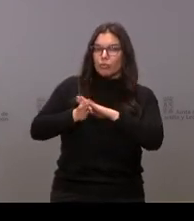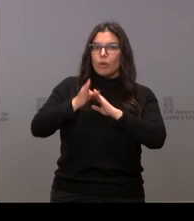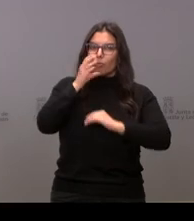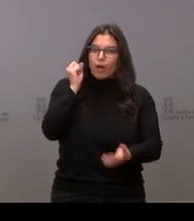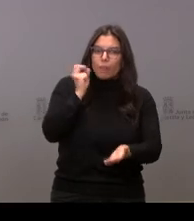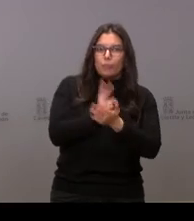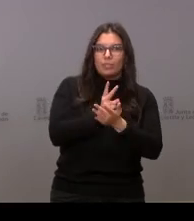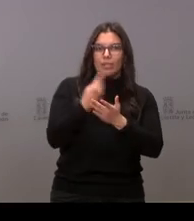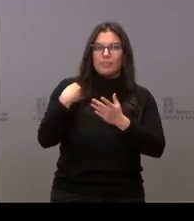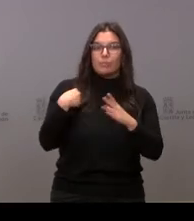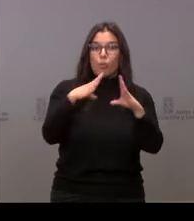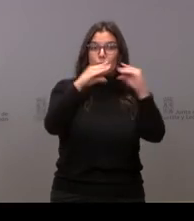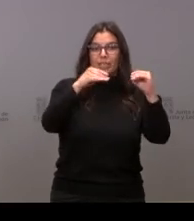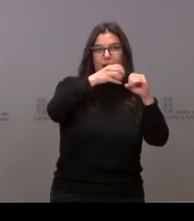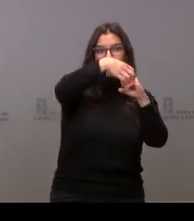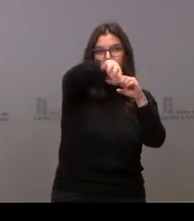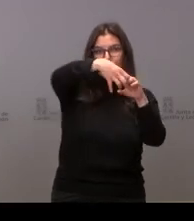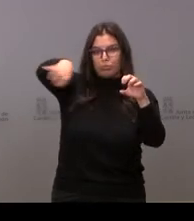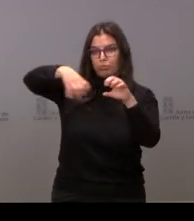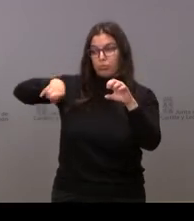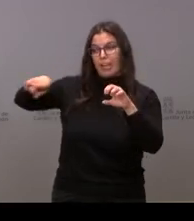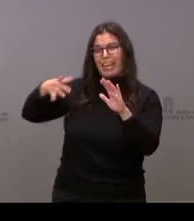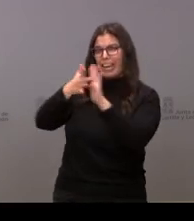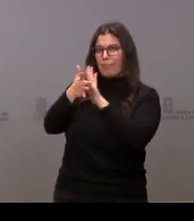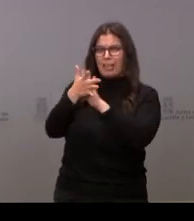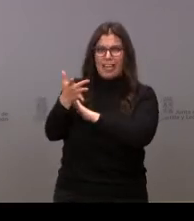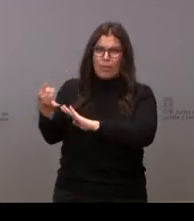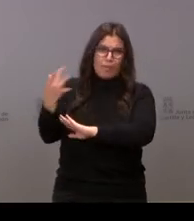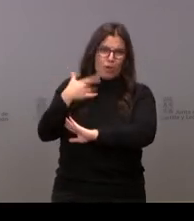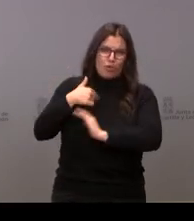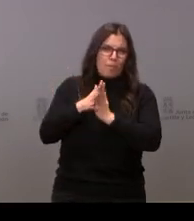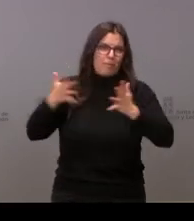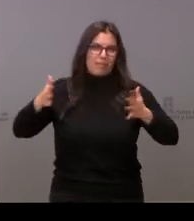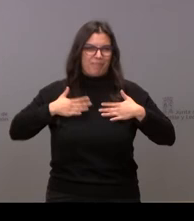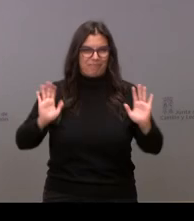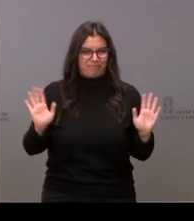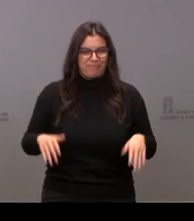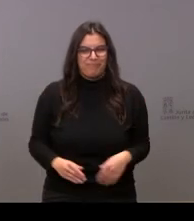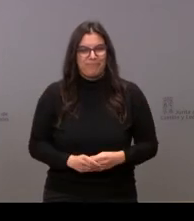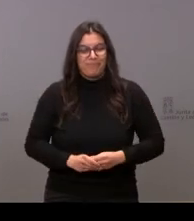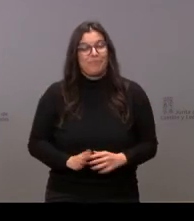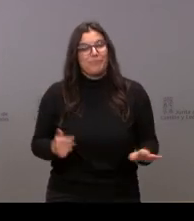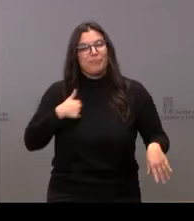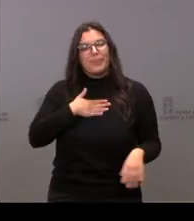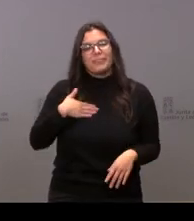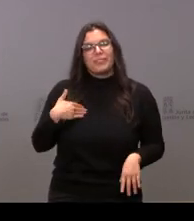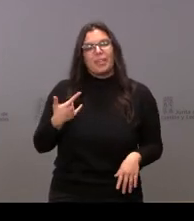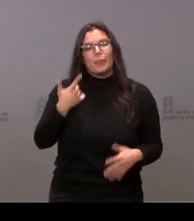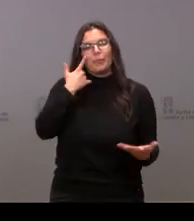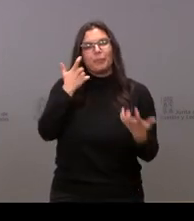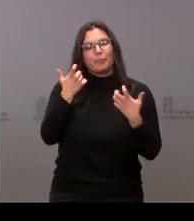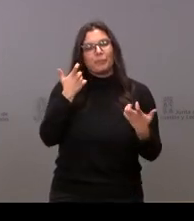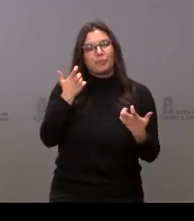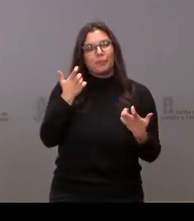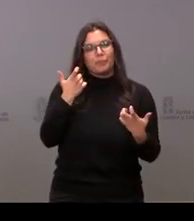territoriales, que ha explicado él mejor que yo y por eso no me voy a extender. Pero sí quiero resaltar